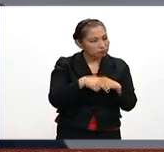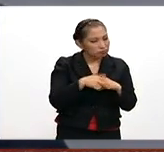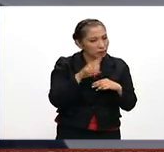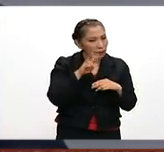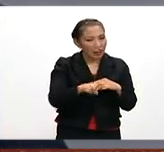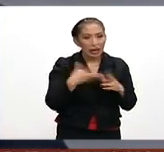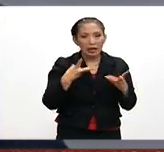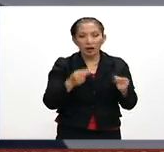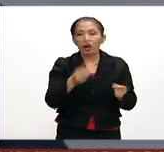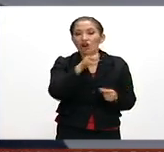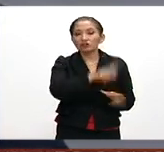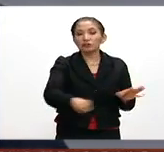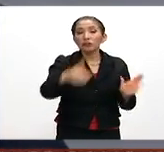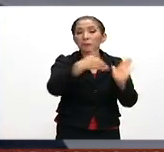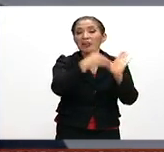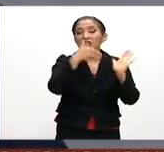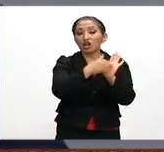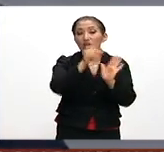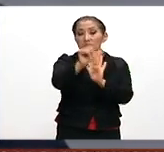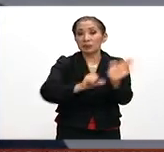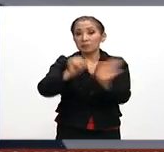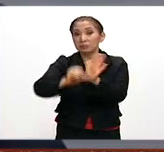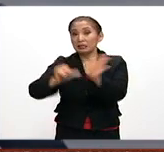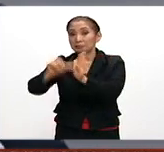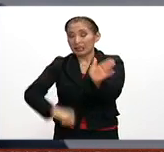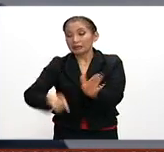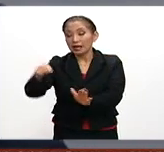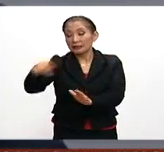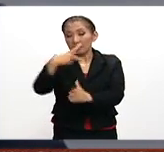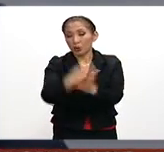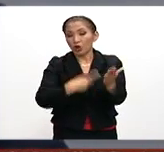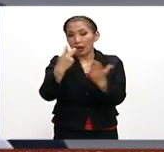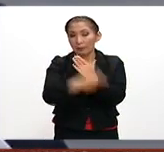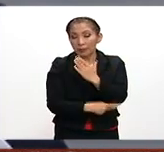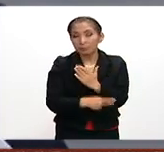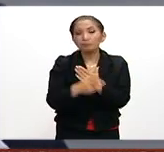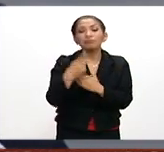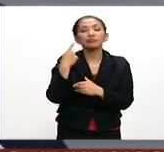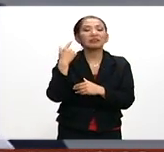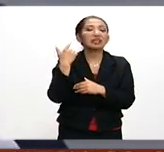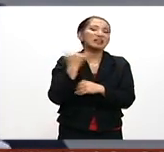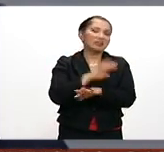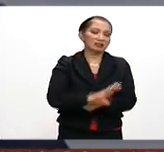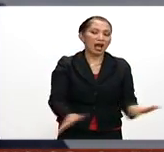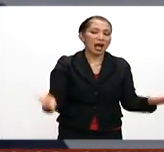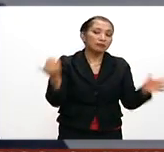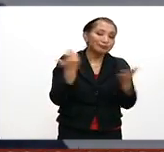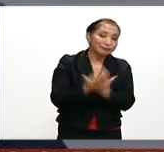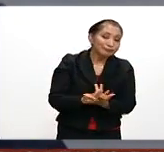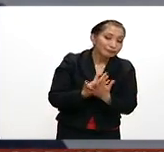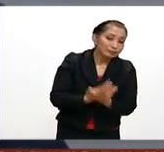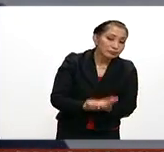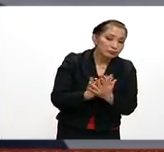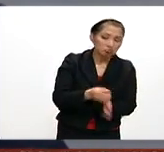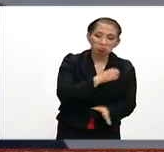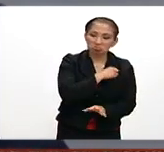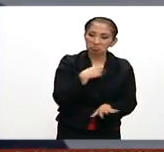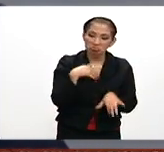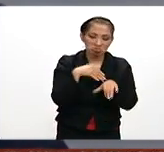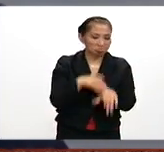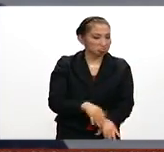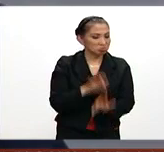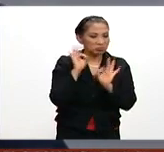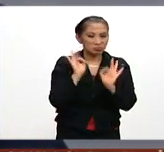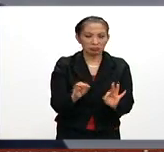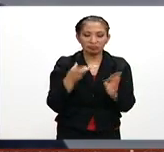pues se han ejercido cerca de 800 millones por mes en este programa y estamos esperando que se cumpla todo